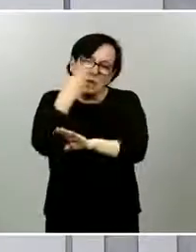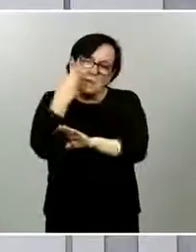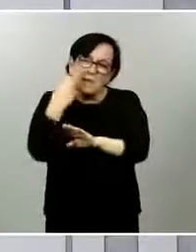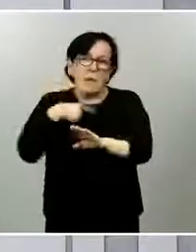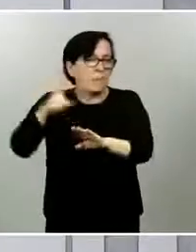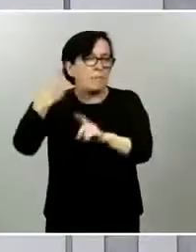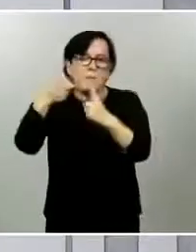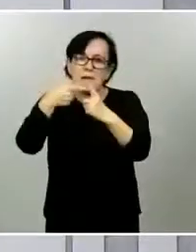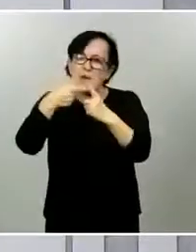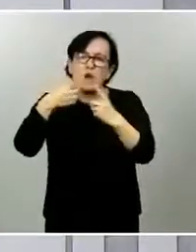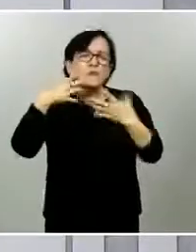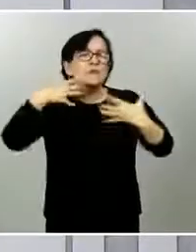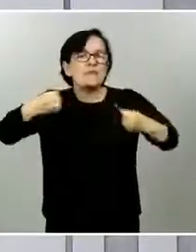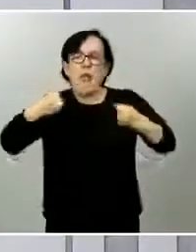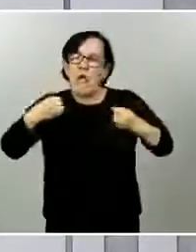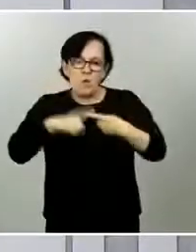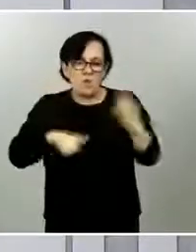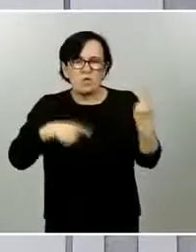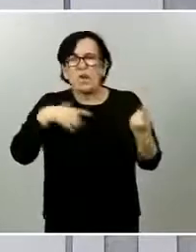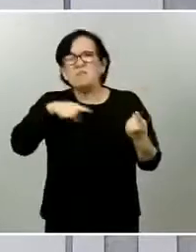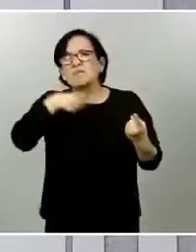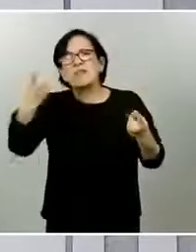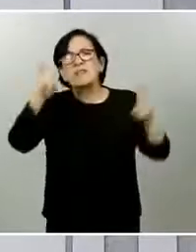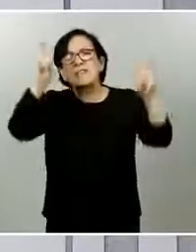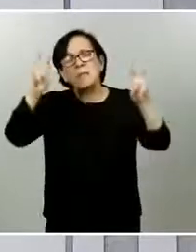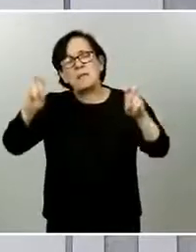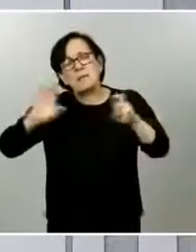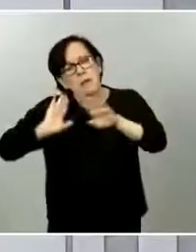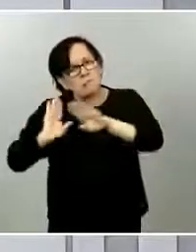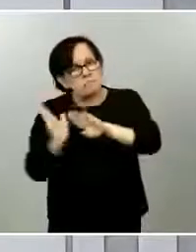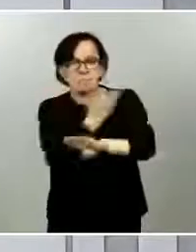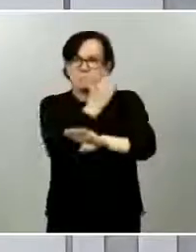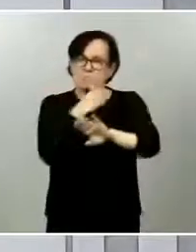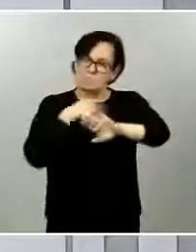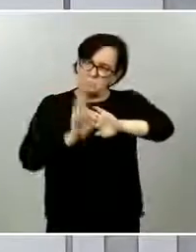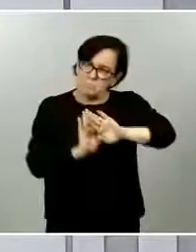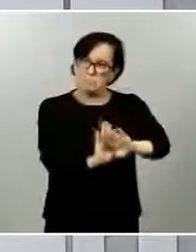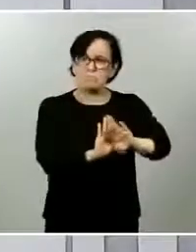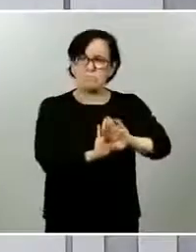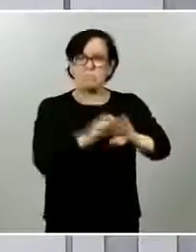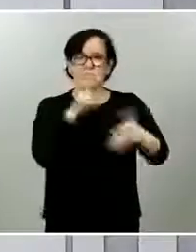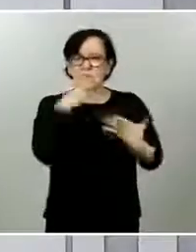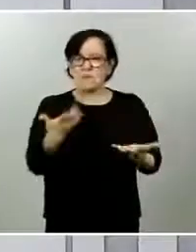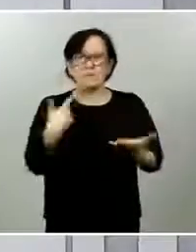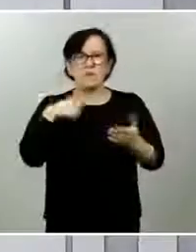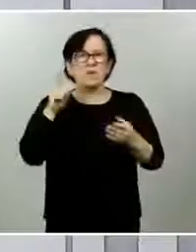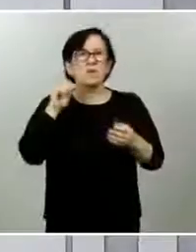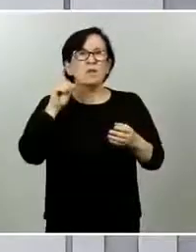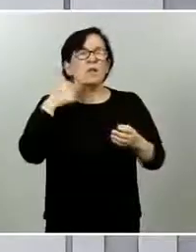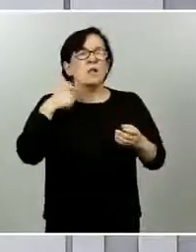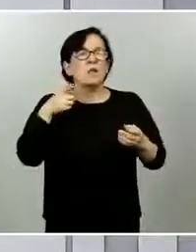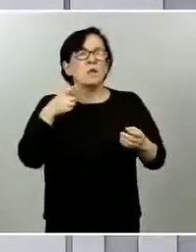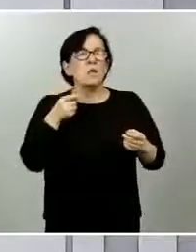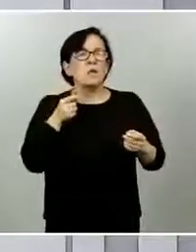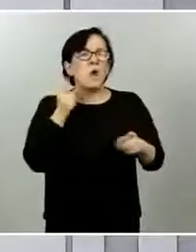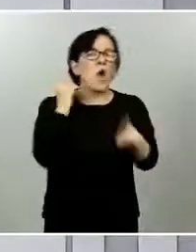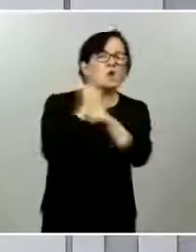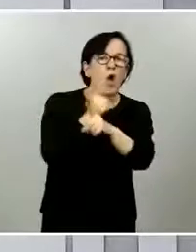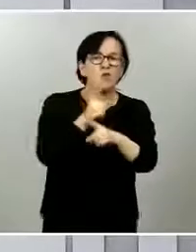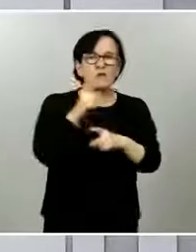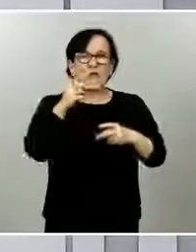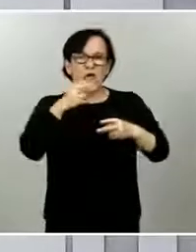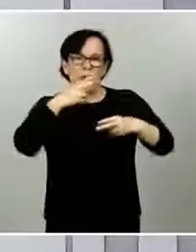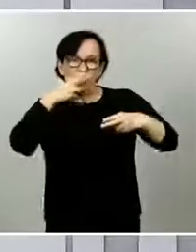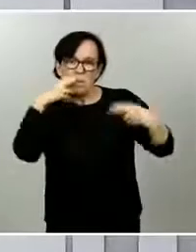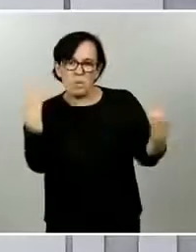momento todos seamos capaces de ponernos de acuerdo en aquello que permite anteponer el interés de la salud de todos los